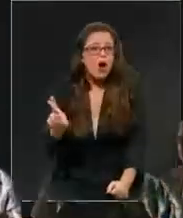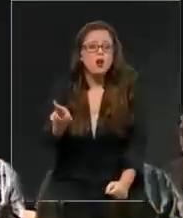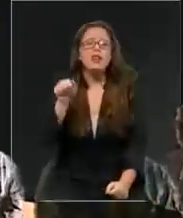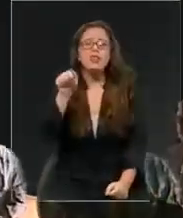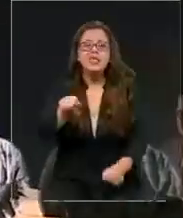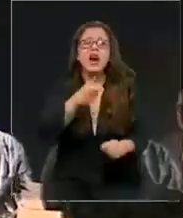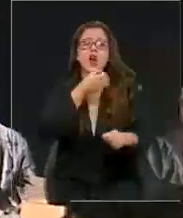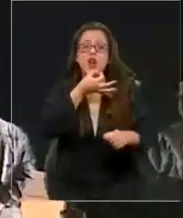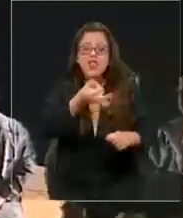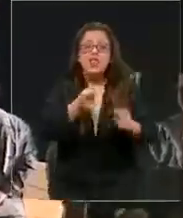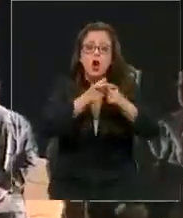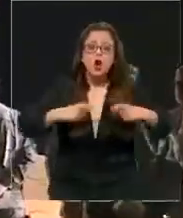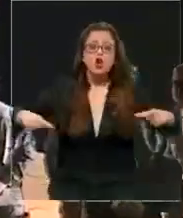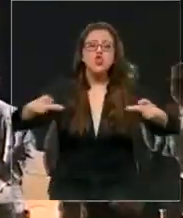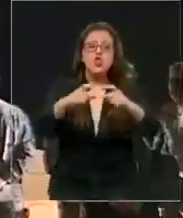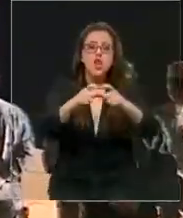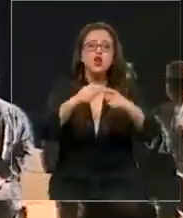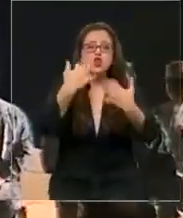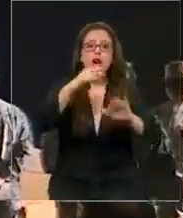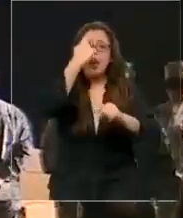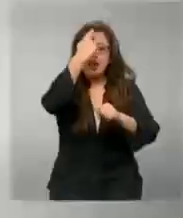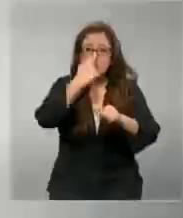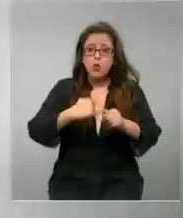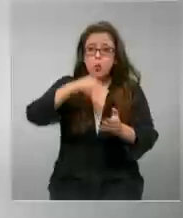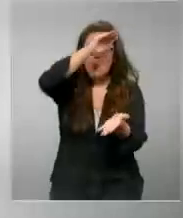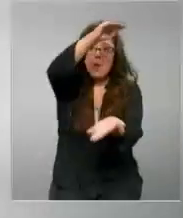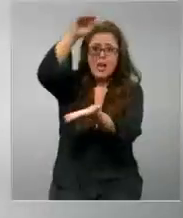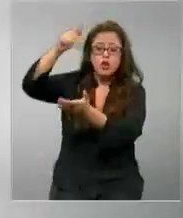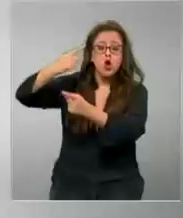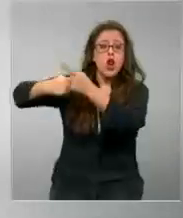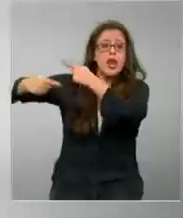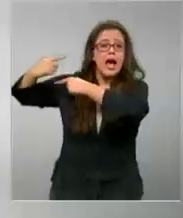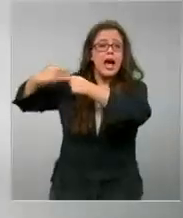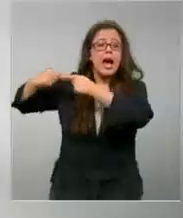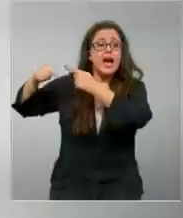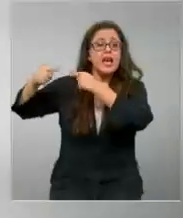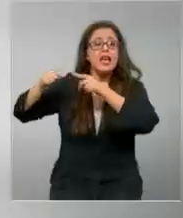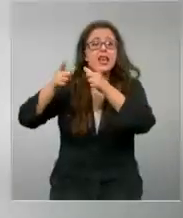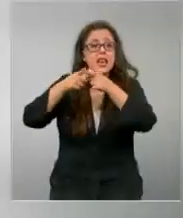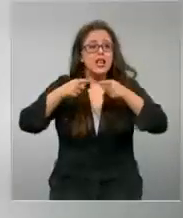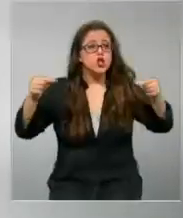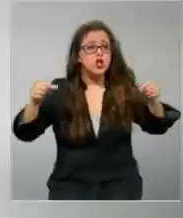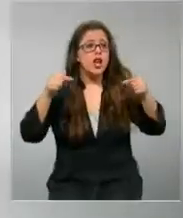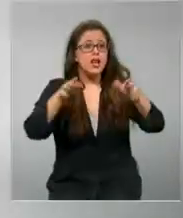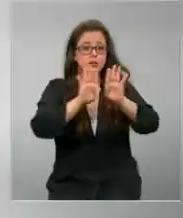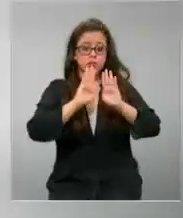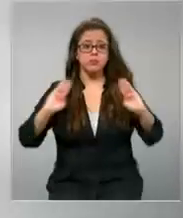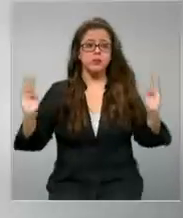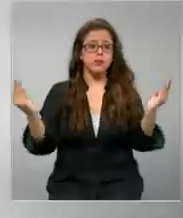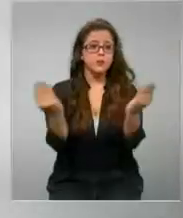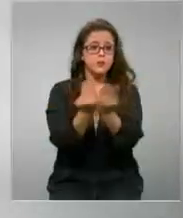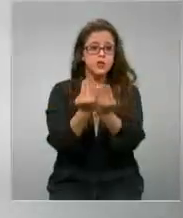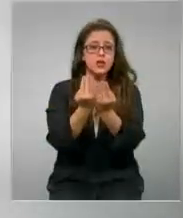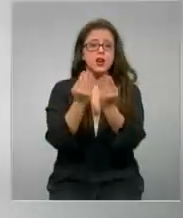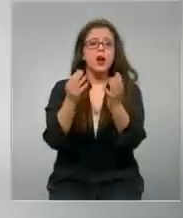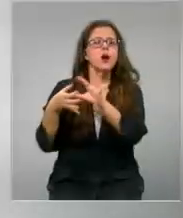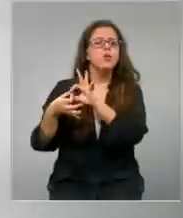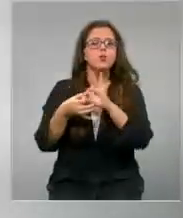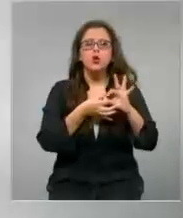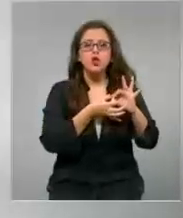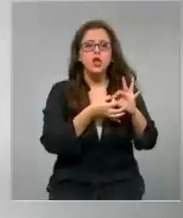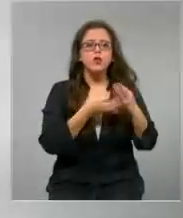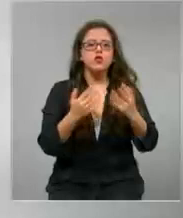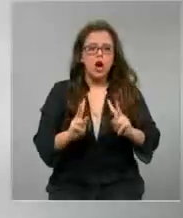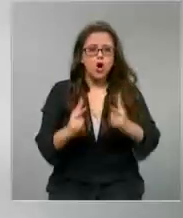el Consejo de Monumentos Nacionales, a través de un comunicado de prensa, la instalación de faenas y el cierre perimetral temporal se debe a la